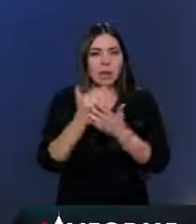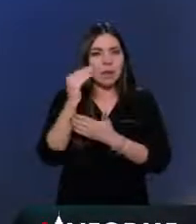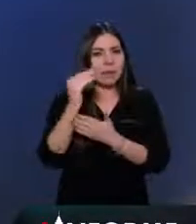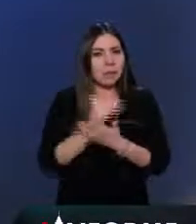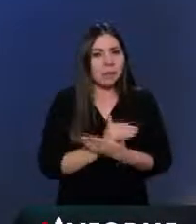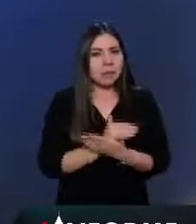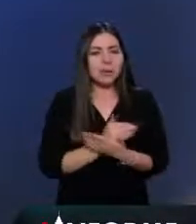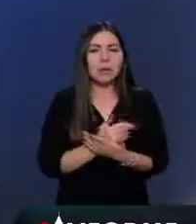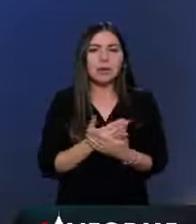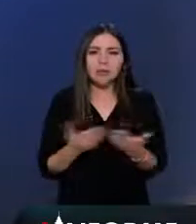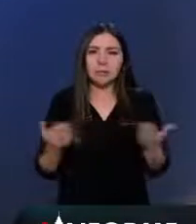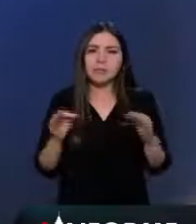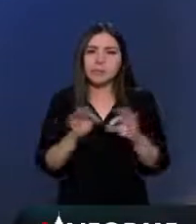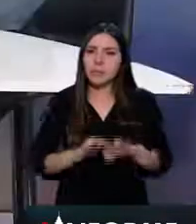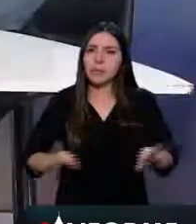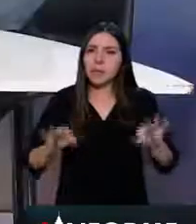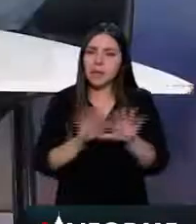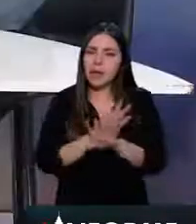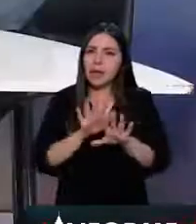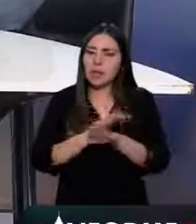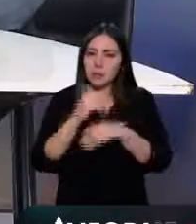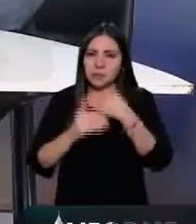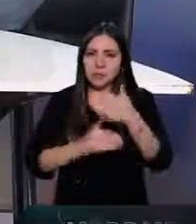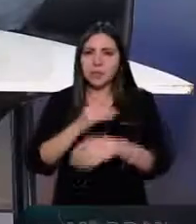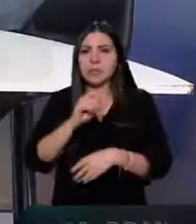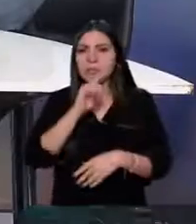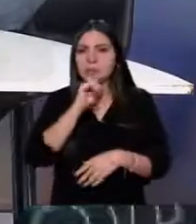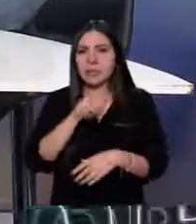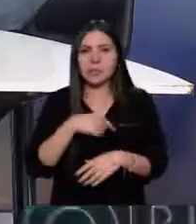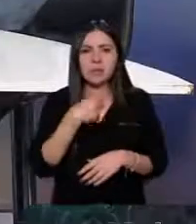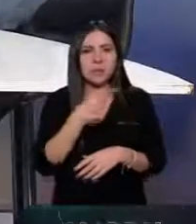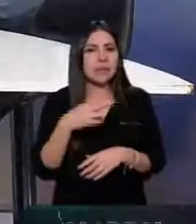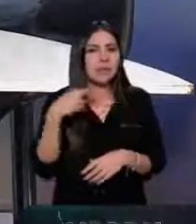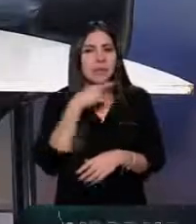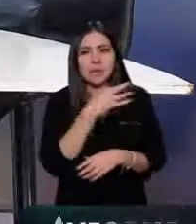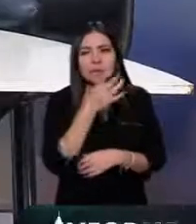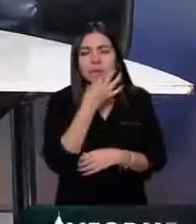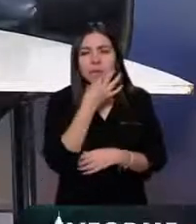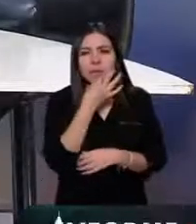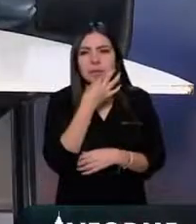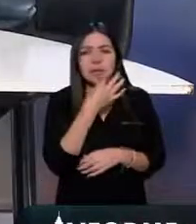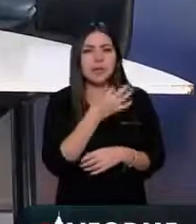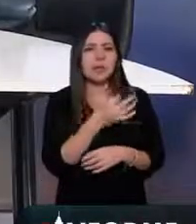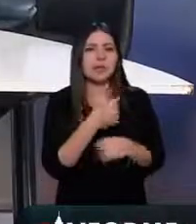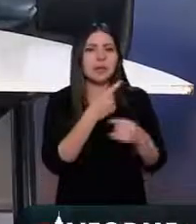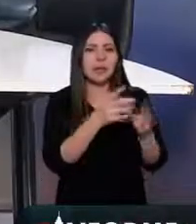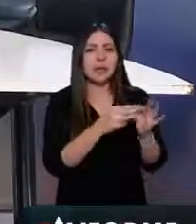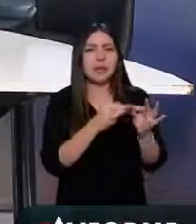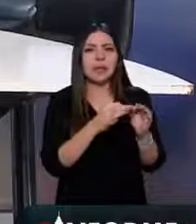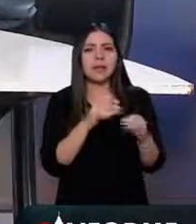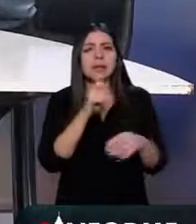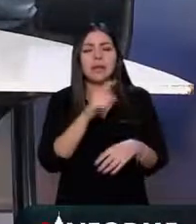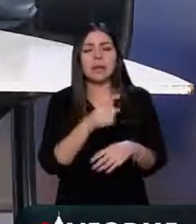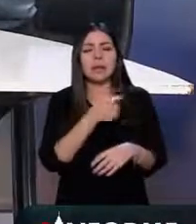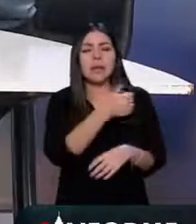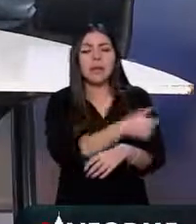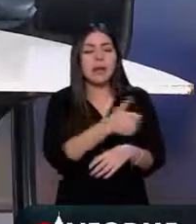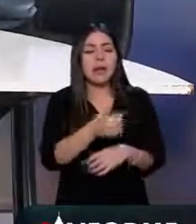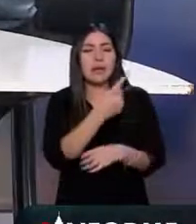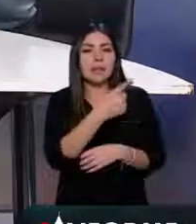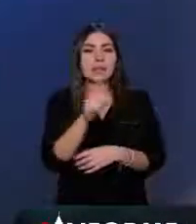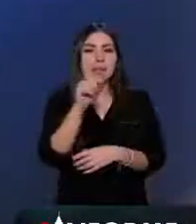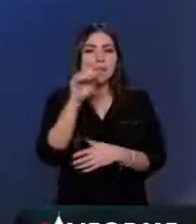muy importante que está representando en eso y por otro lado también se deben reconocer rápido estos dos datos. Por tasa por 100 mil, la